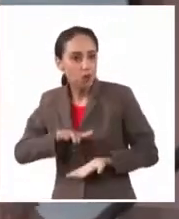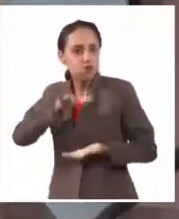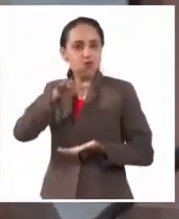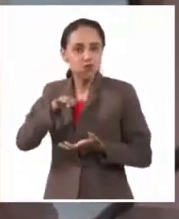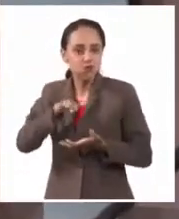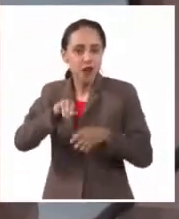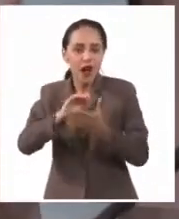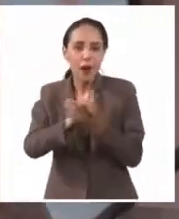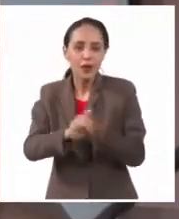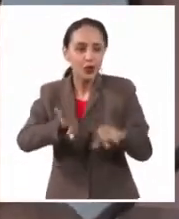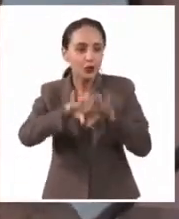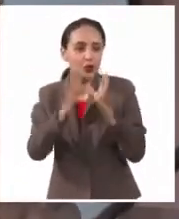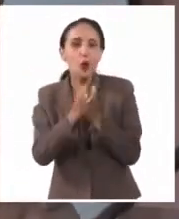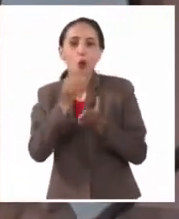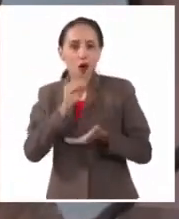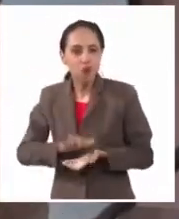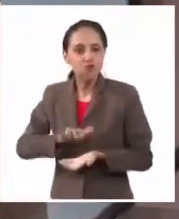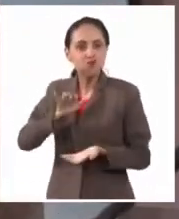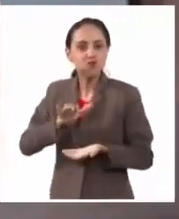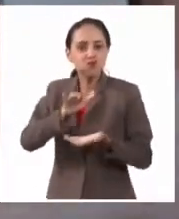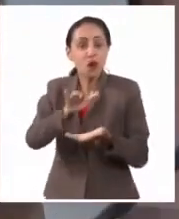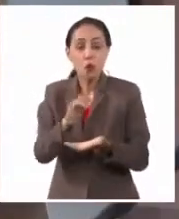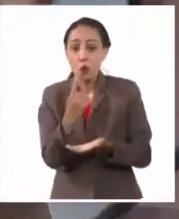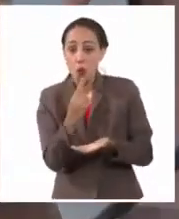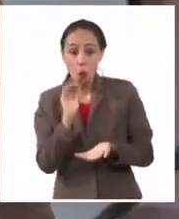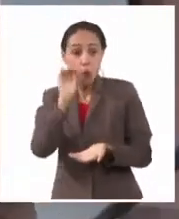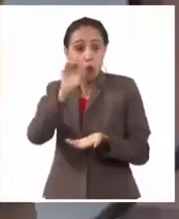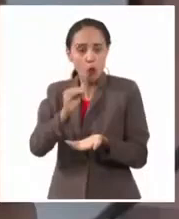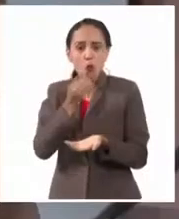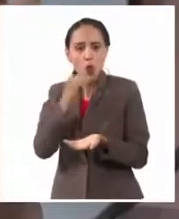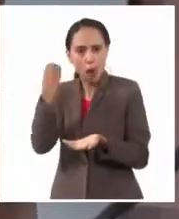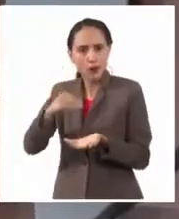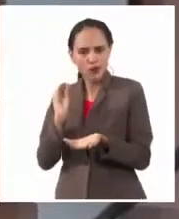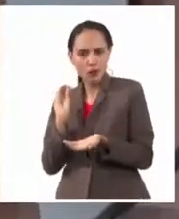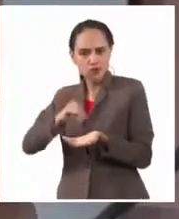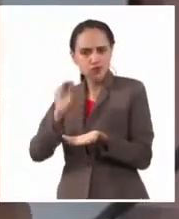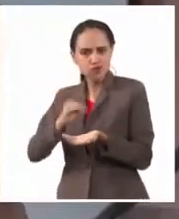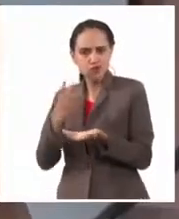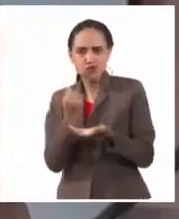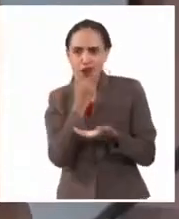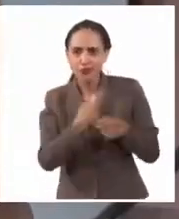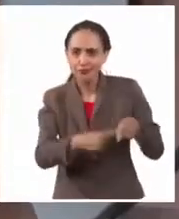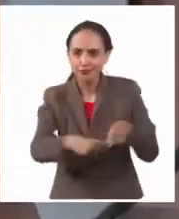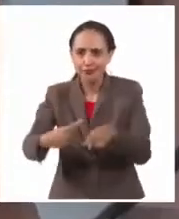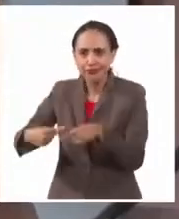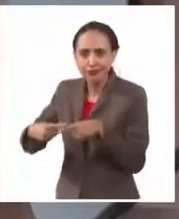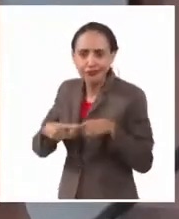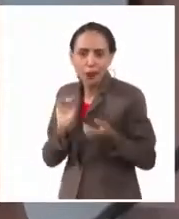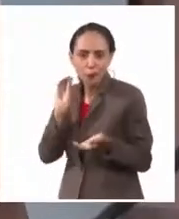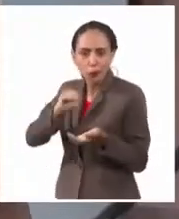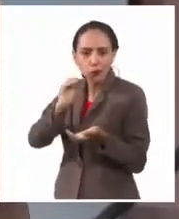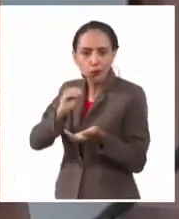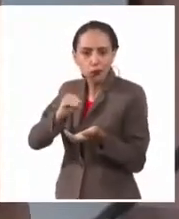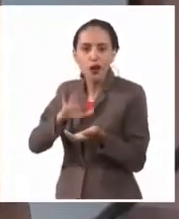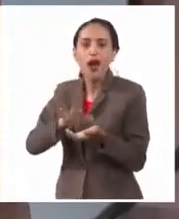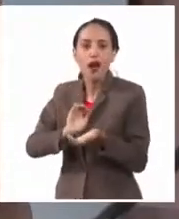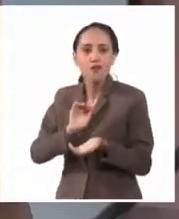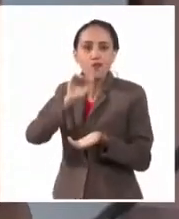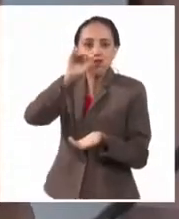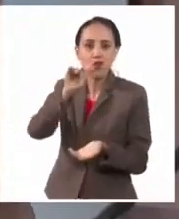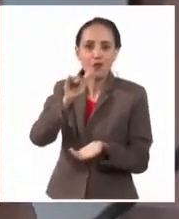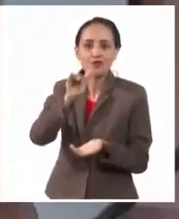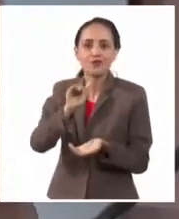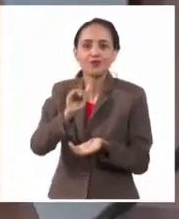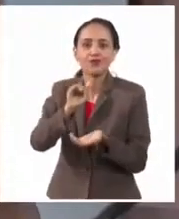un pariente, porque un solo envío puede aprovechar más la capacidad, sobre todo porque, por ejemplo, cuando